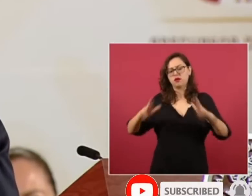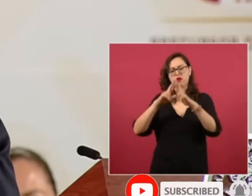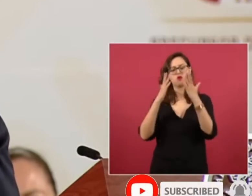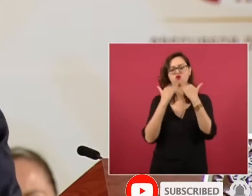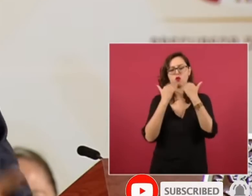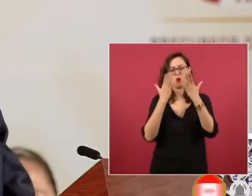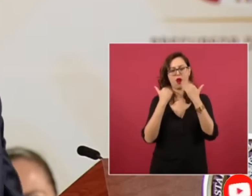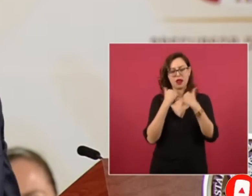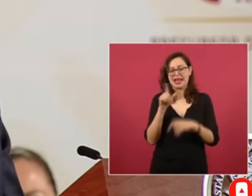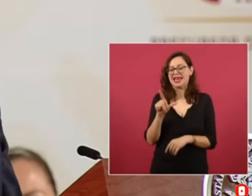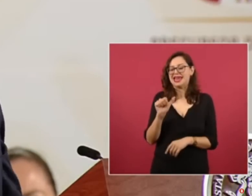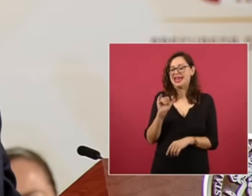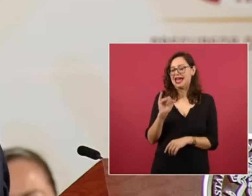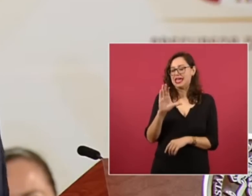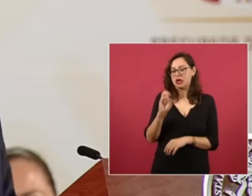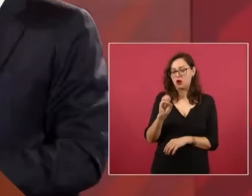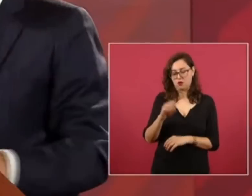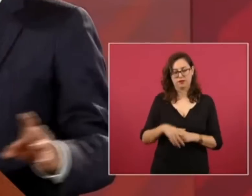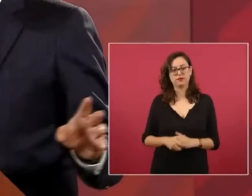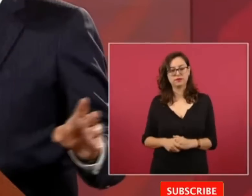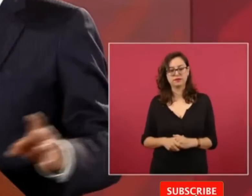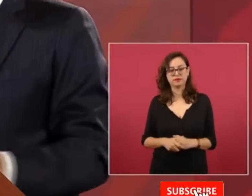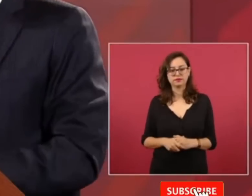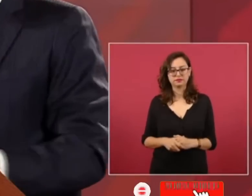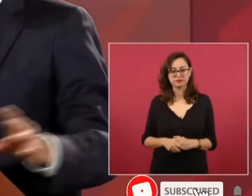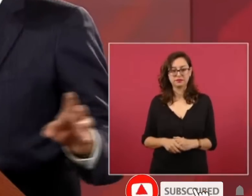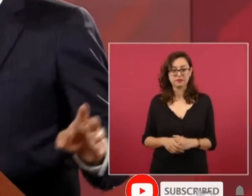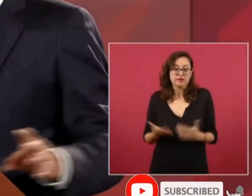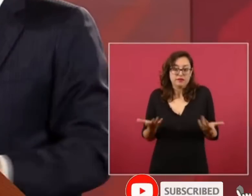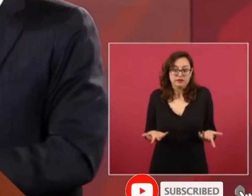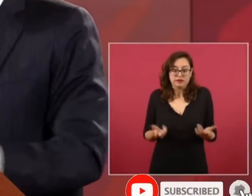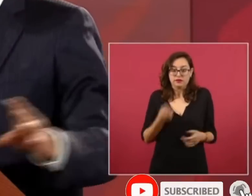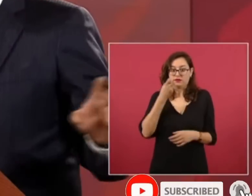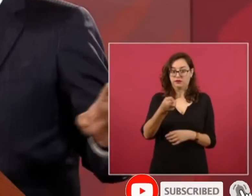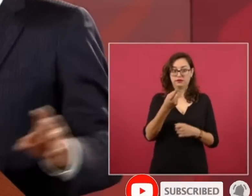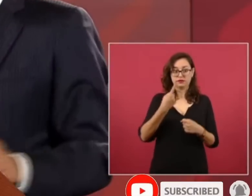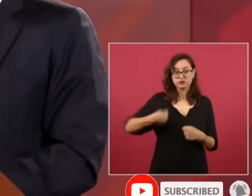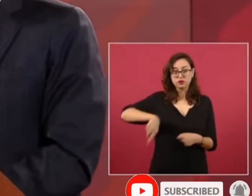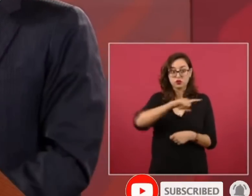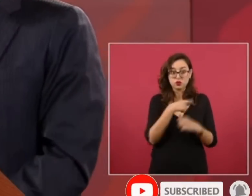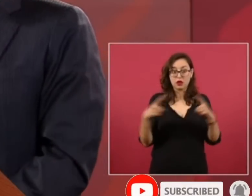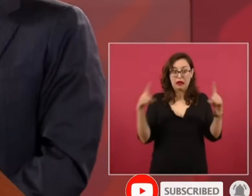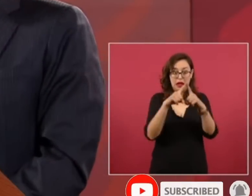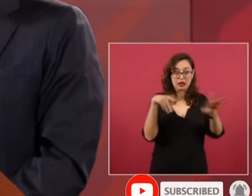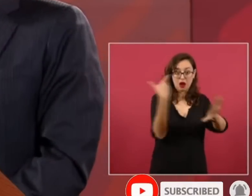entonces no podemos nosotros confrontarnos con ninguna iglesia